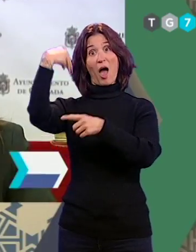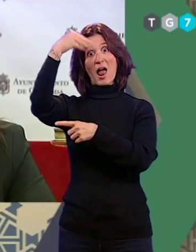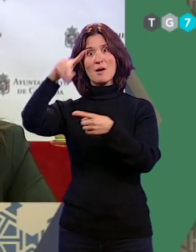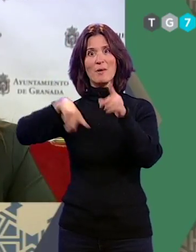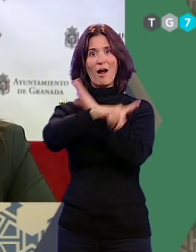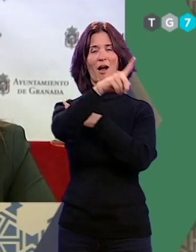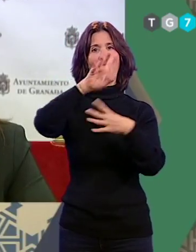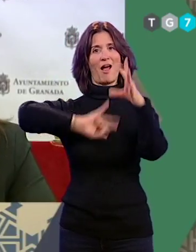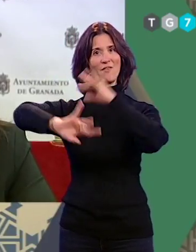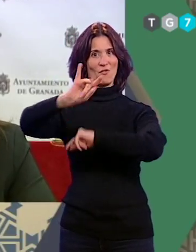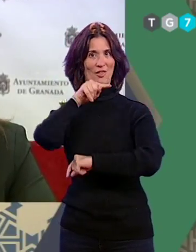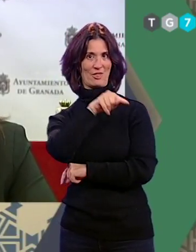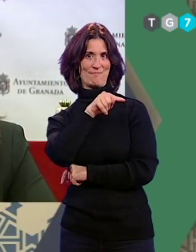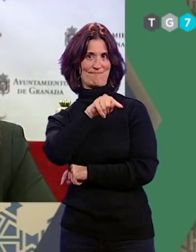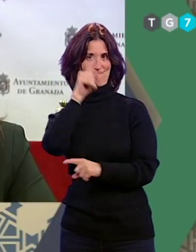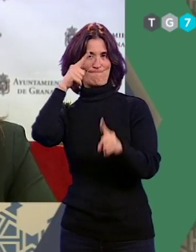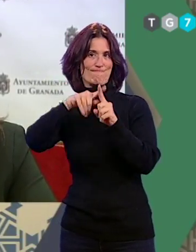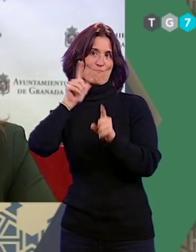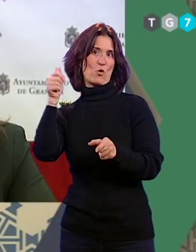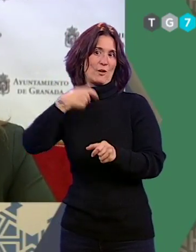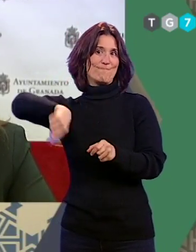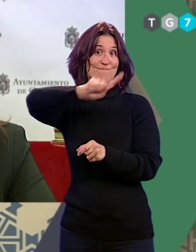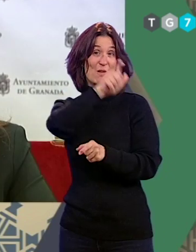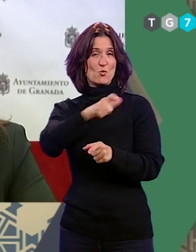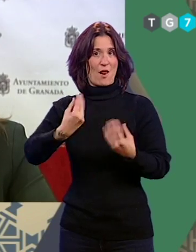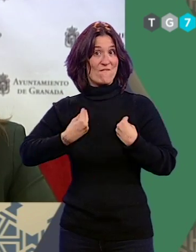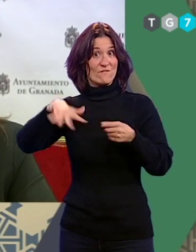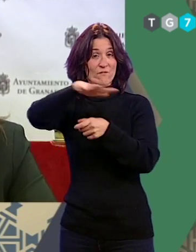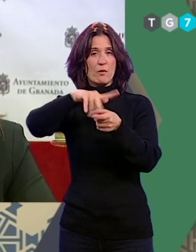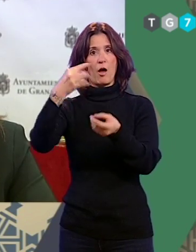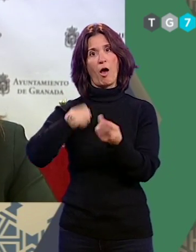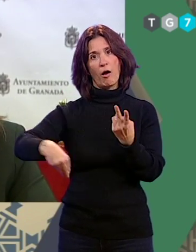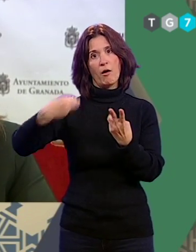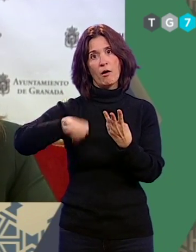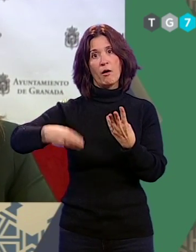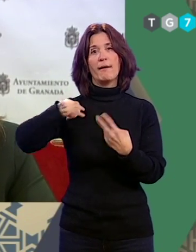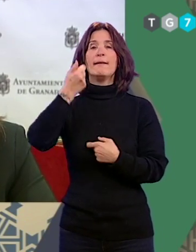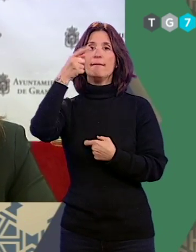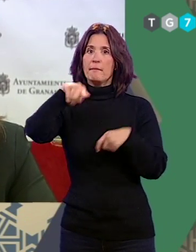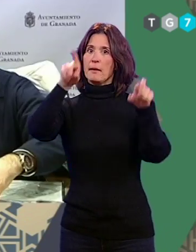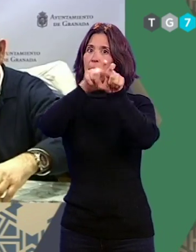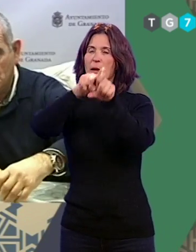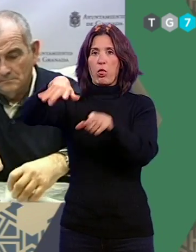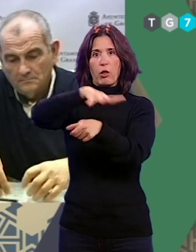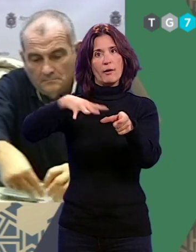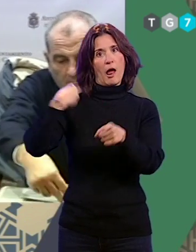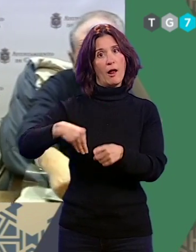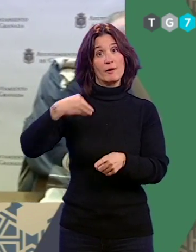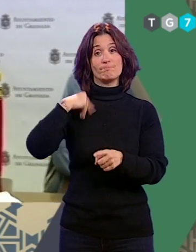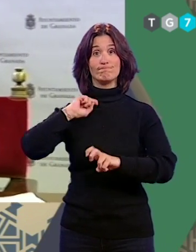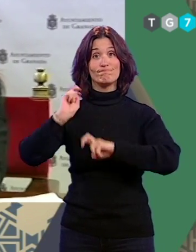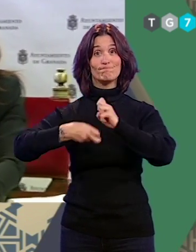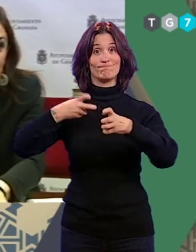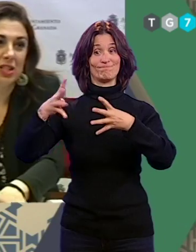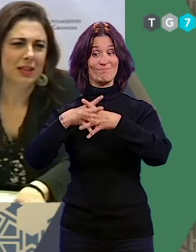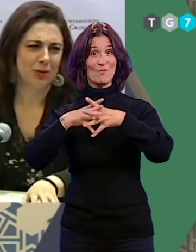Esto es una cuestión que responde a una reivindicación de los vecinos, pero también de los empresarios de toda la zona. La reordenación del